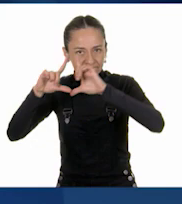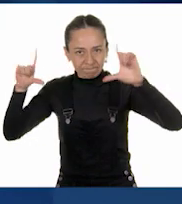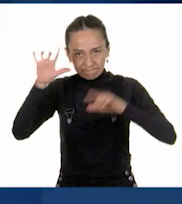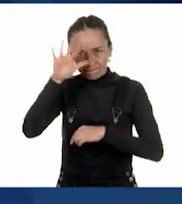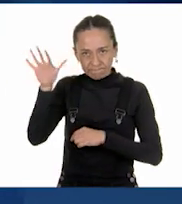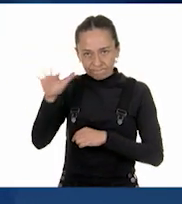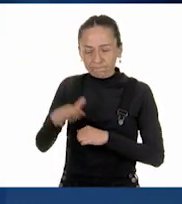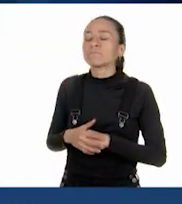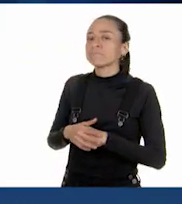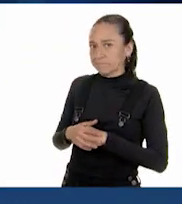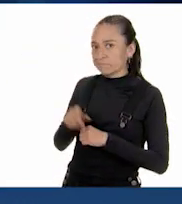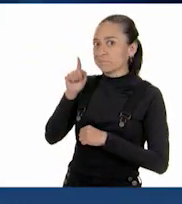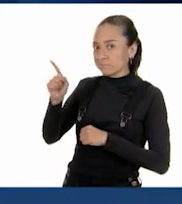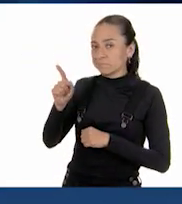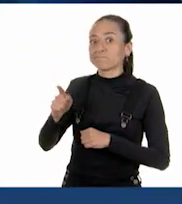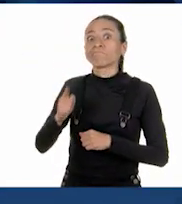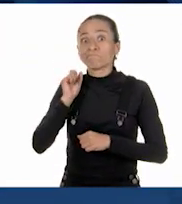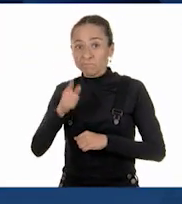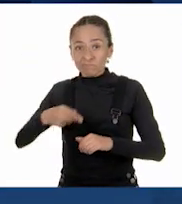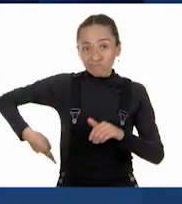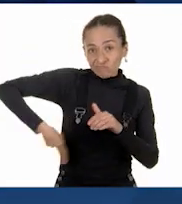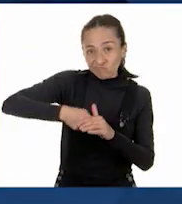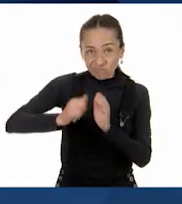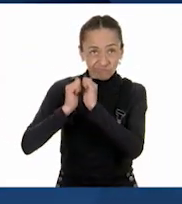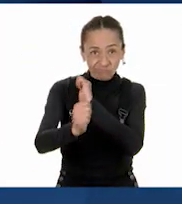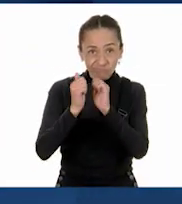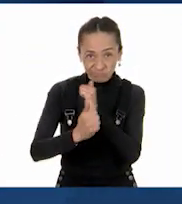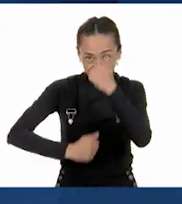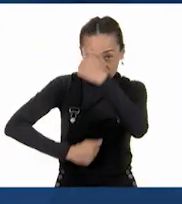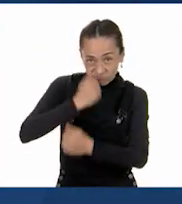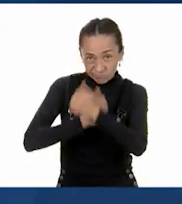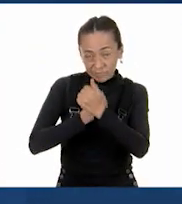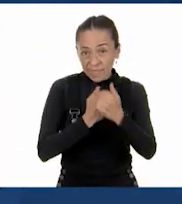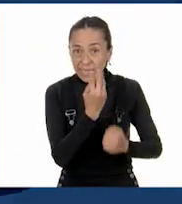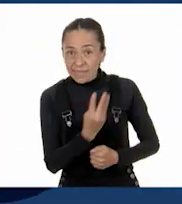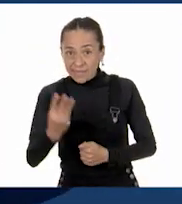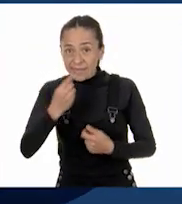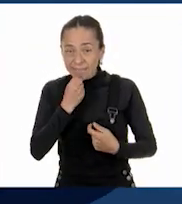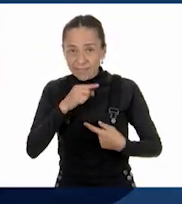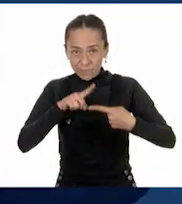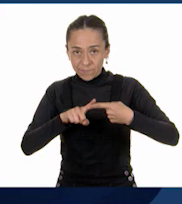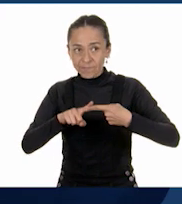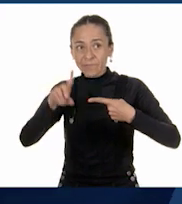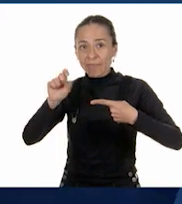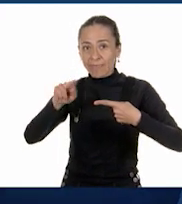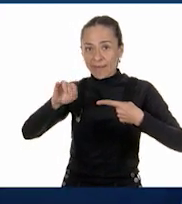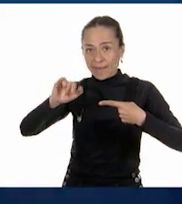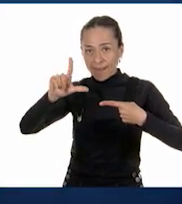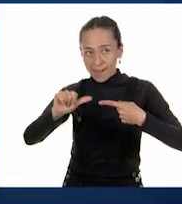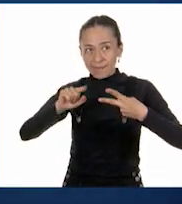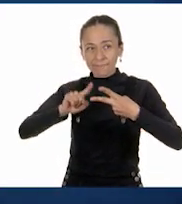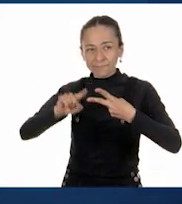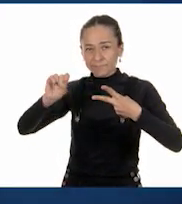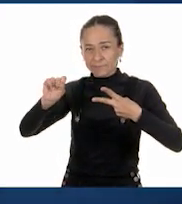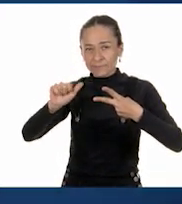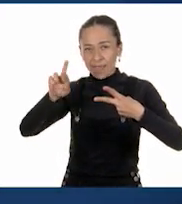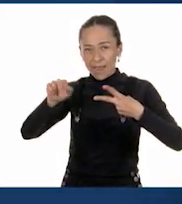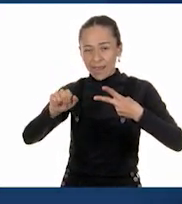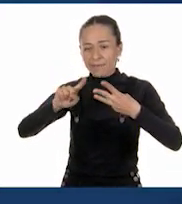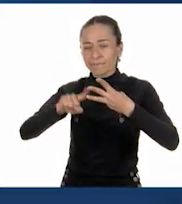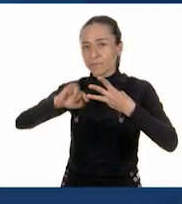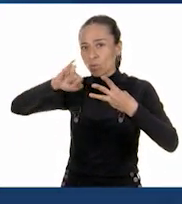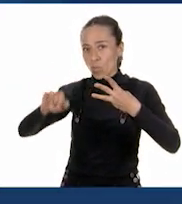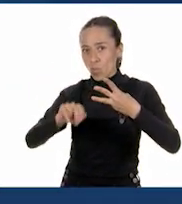En una competencia de atletismo, tres niños participan, Daniela, Sara y Juan. A los dos